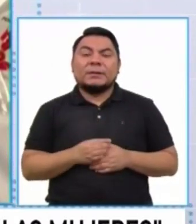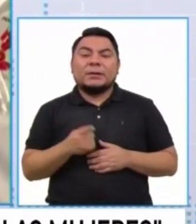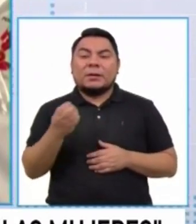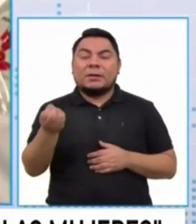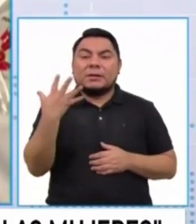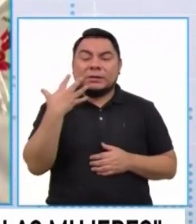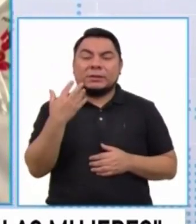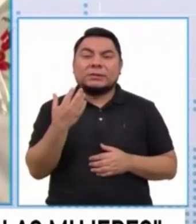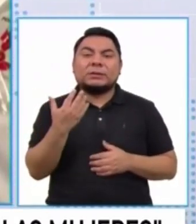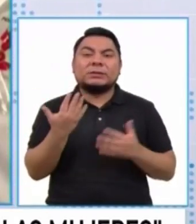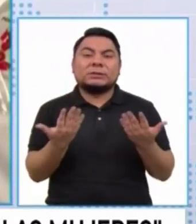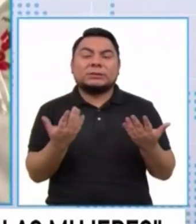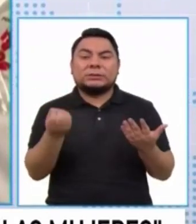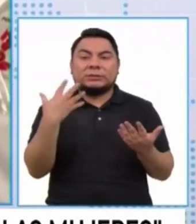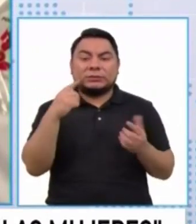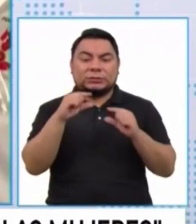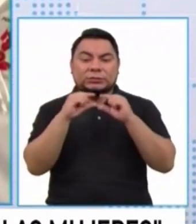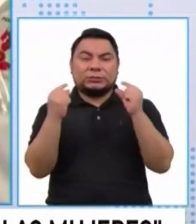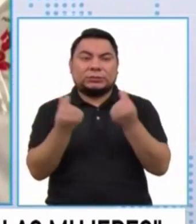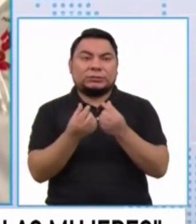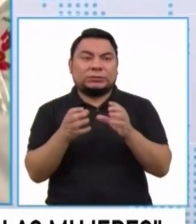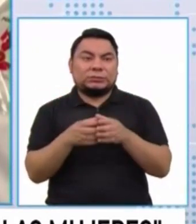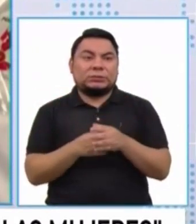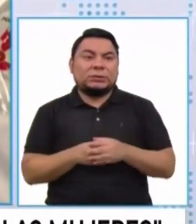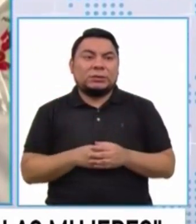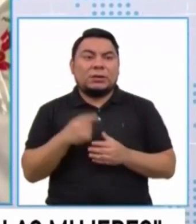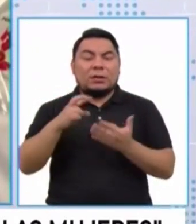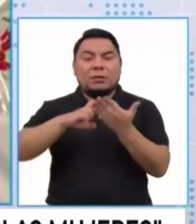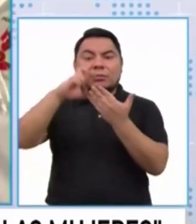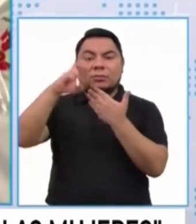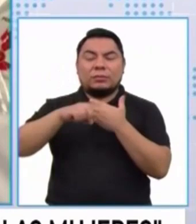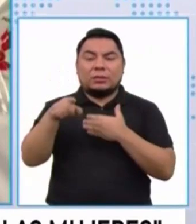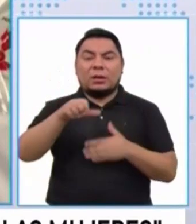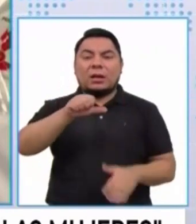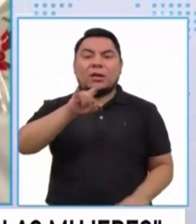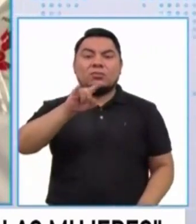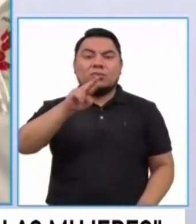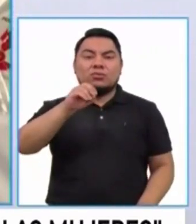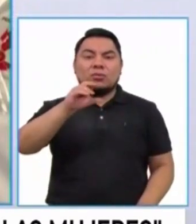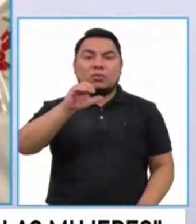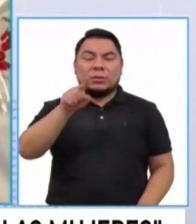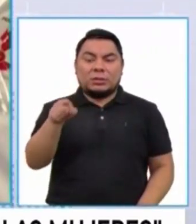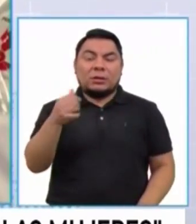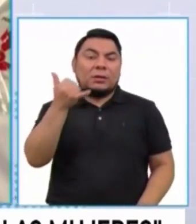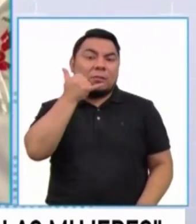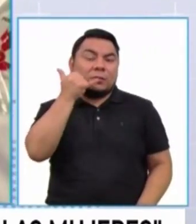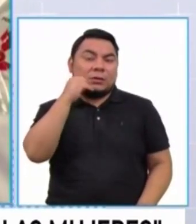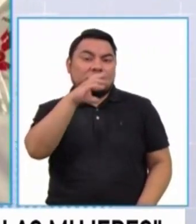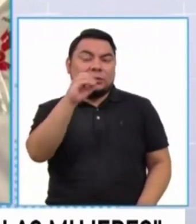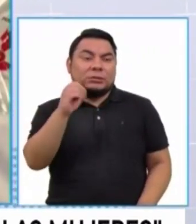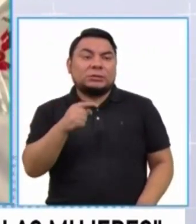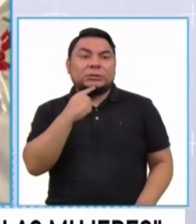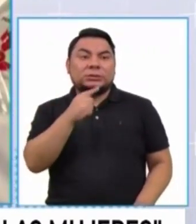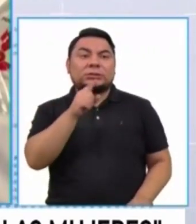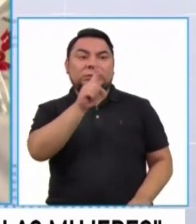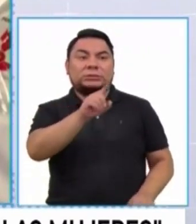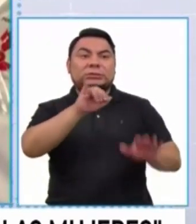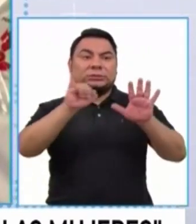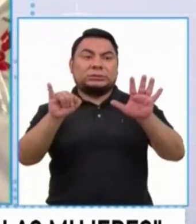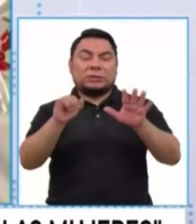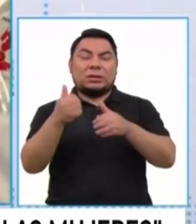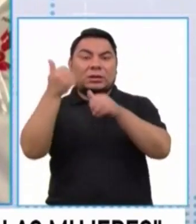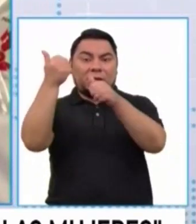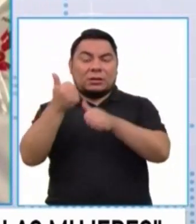señala el programa Aurora, la línea 100 ha tenido desde el 16 de agosto,